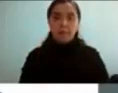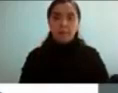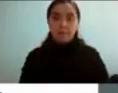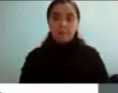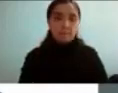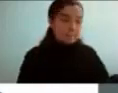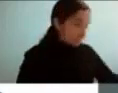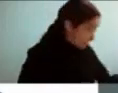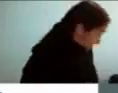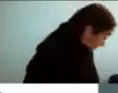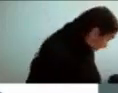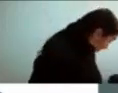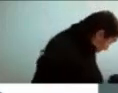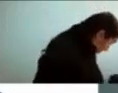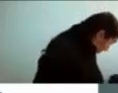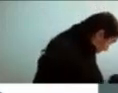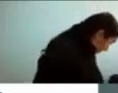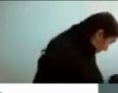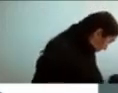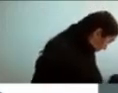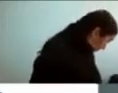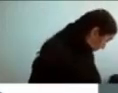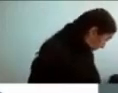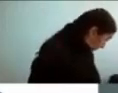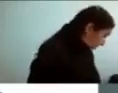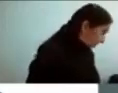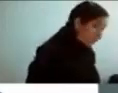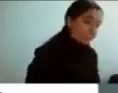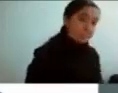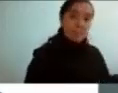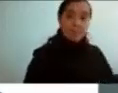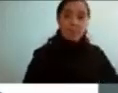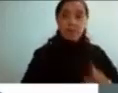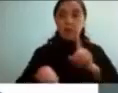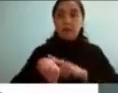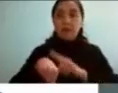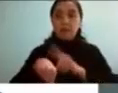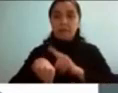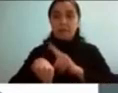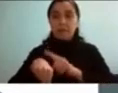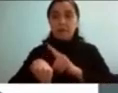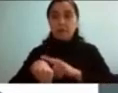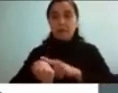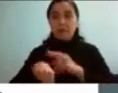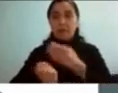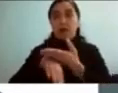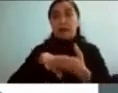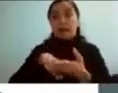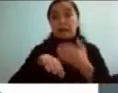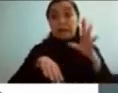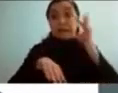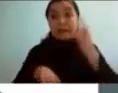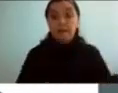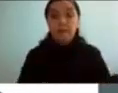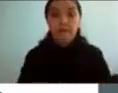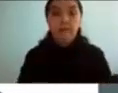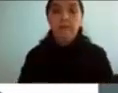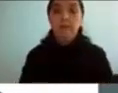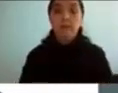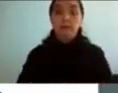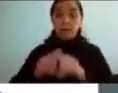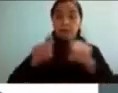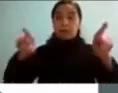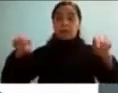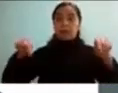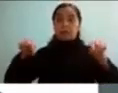yo creo no estoy bien pasada del tiempo me acabo de cuenta vamos a hablar de que la oficina es como que el problema ejecutivo